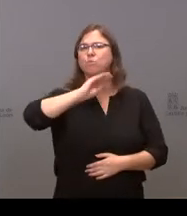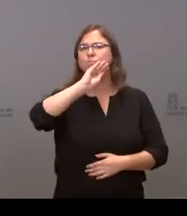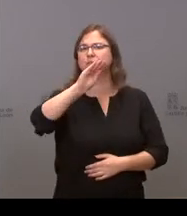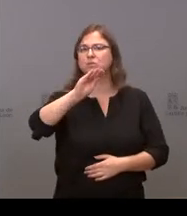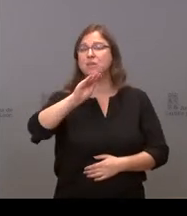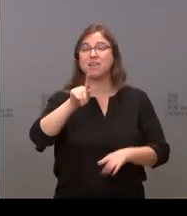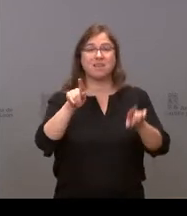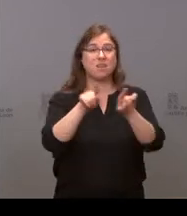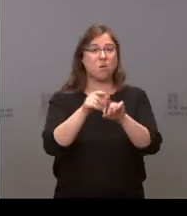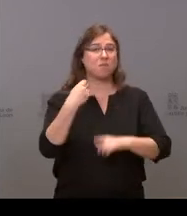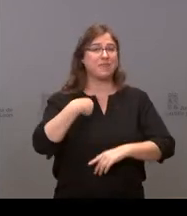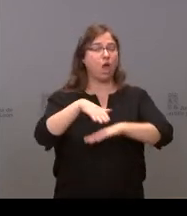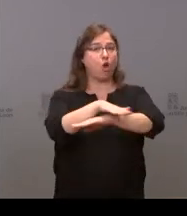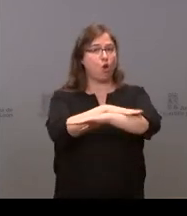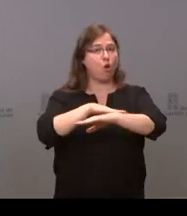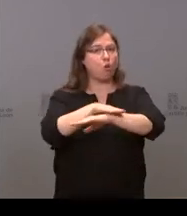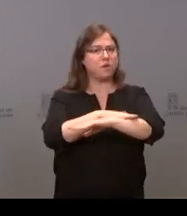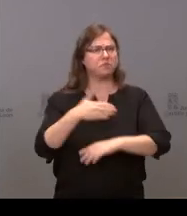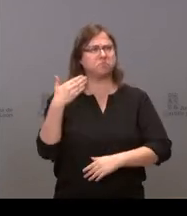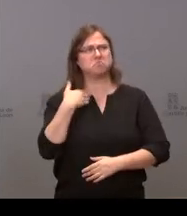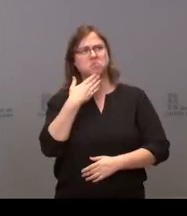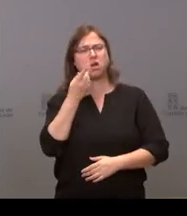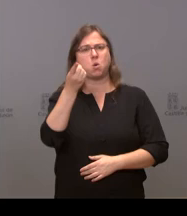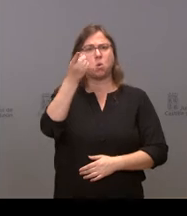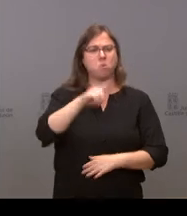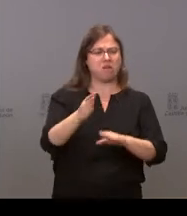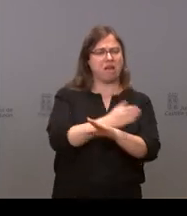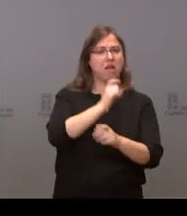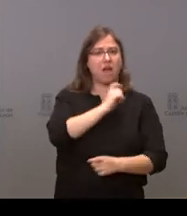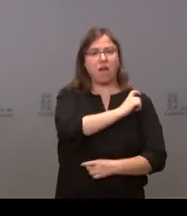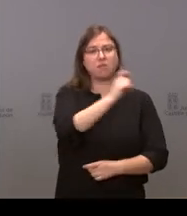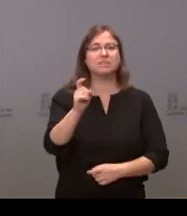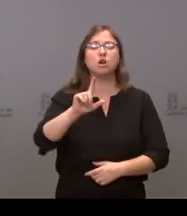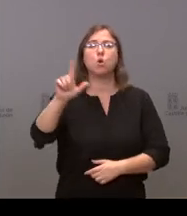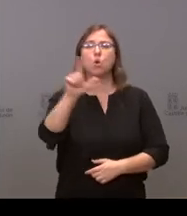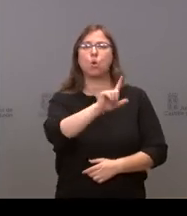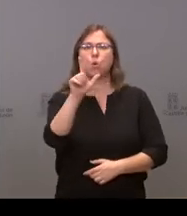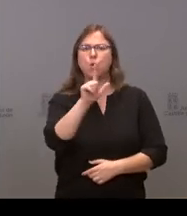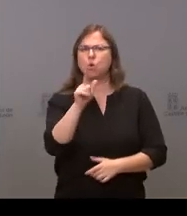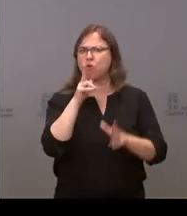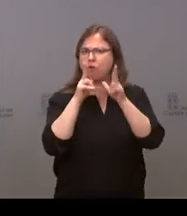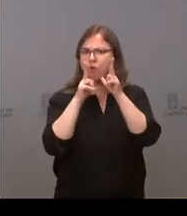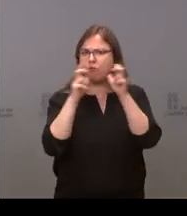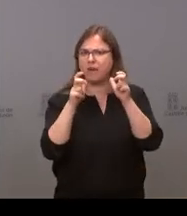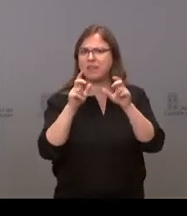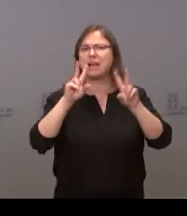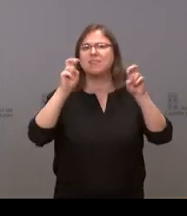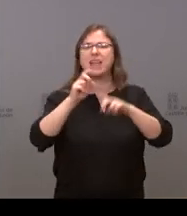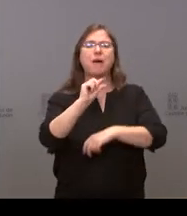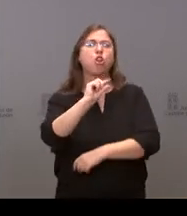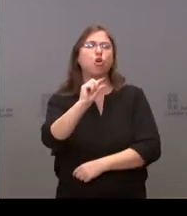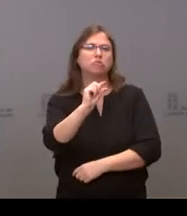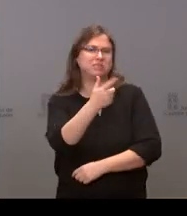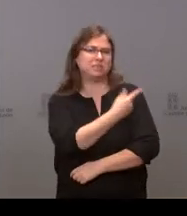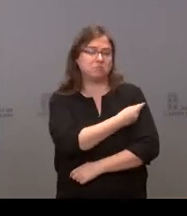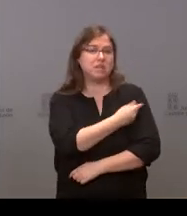del mismo modo que el Gobierno les informó hace más o menos un mes, con cierta antelación, de que julio iba a ser muy malo en cuanto al número de dosis. No sé si ya les